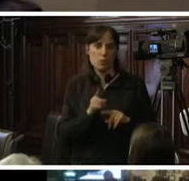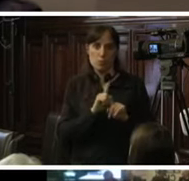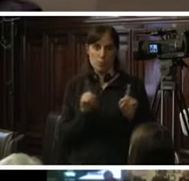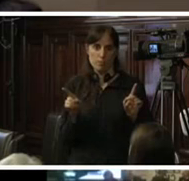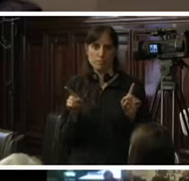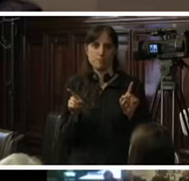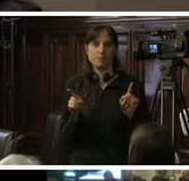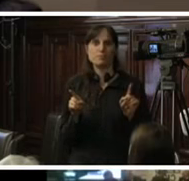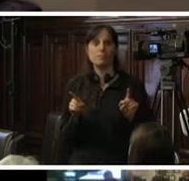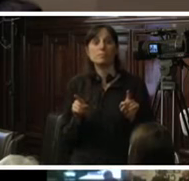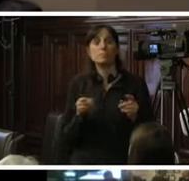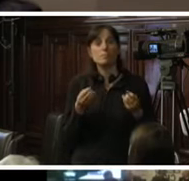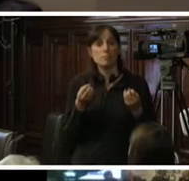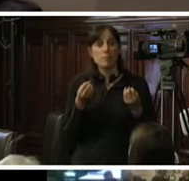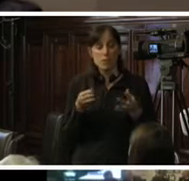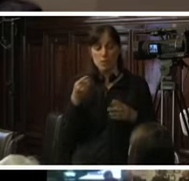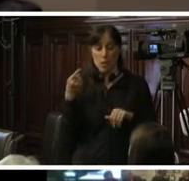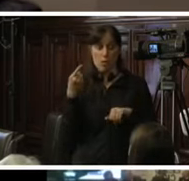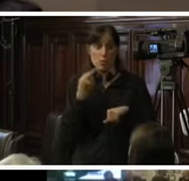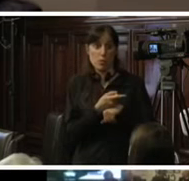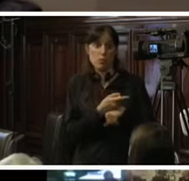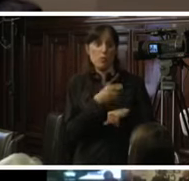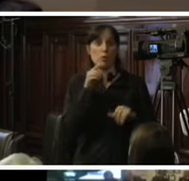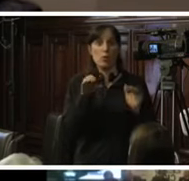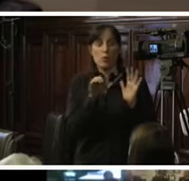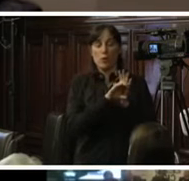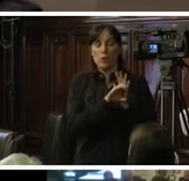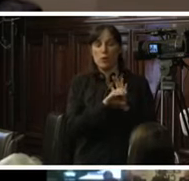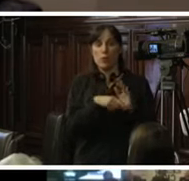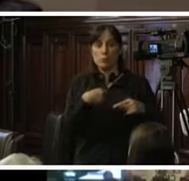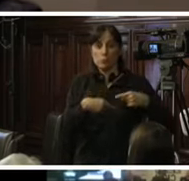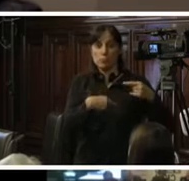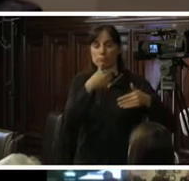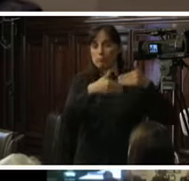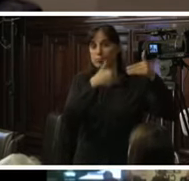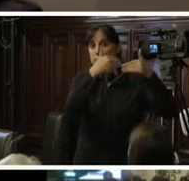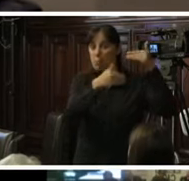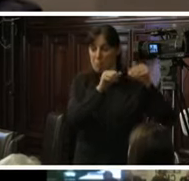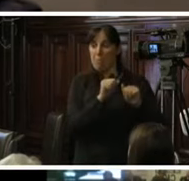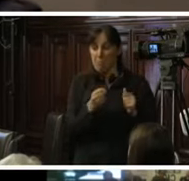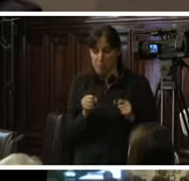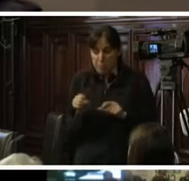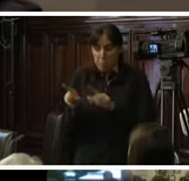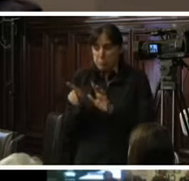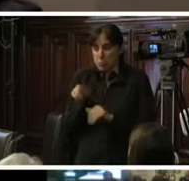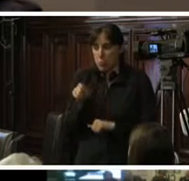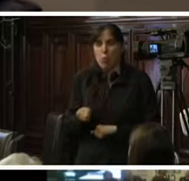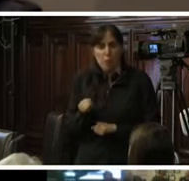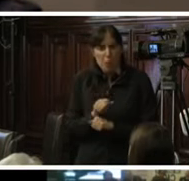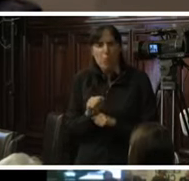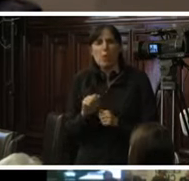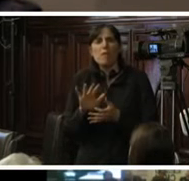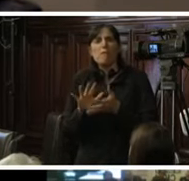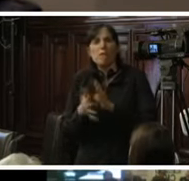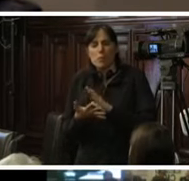que esta acusación constitucional prosperase los propios magistrados podrían hacer uso de otros mecanismos